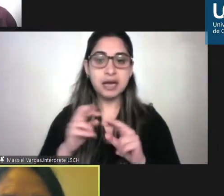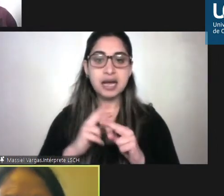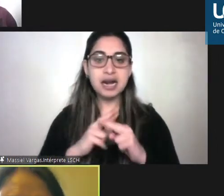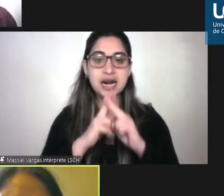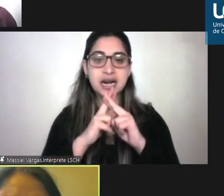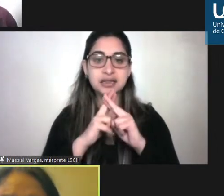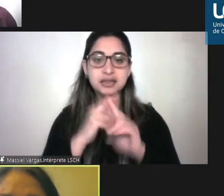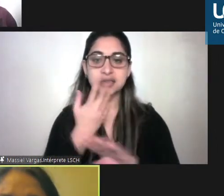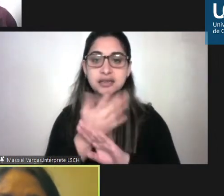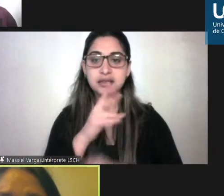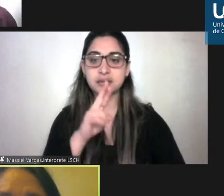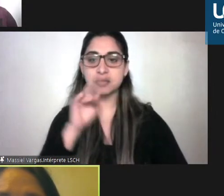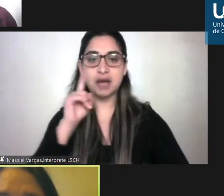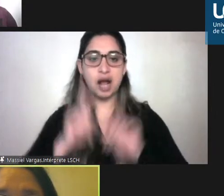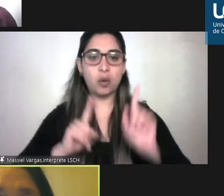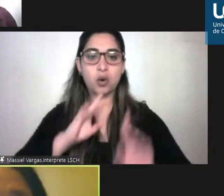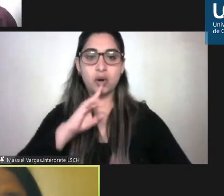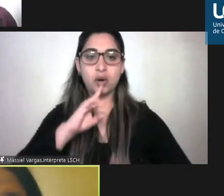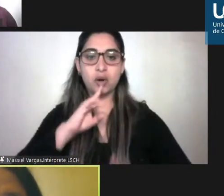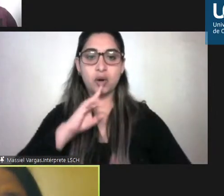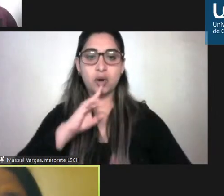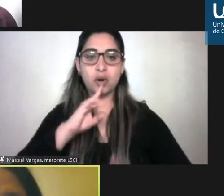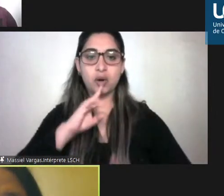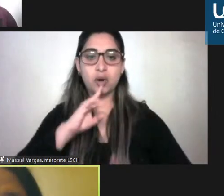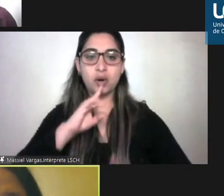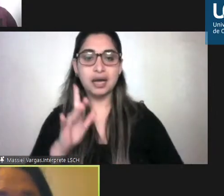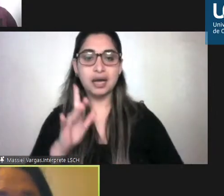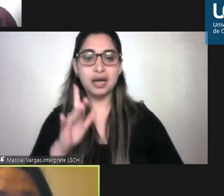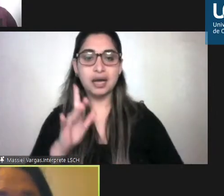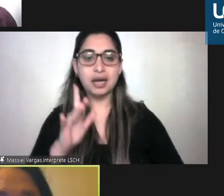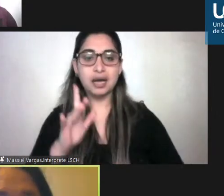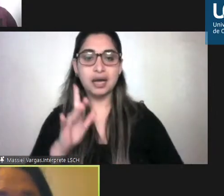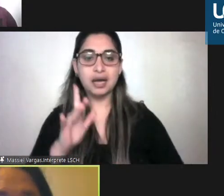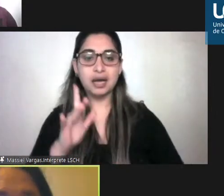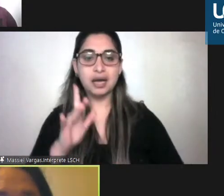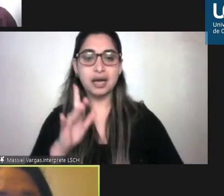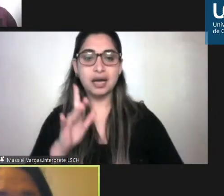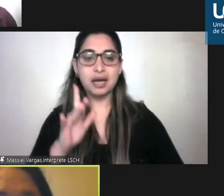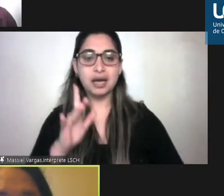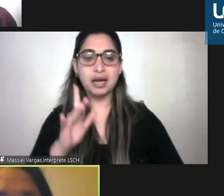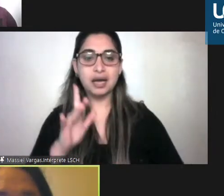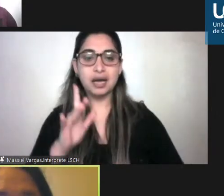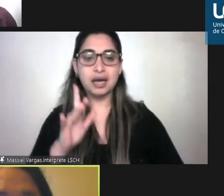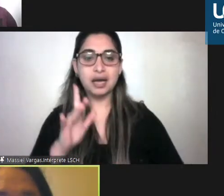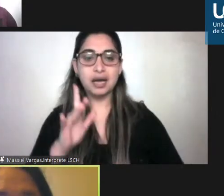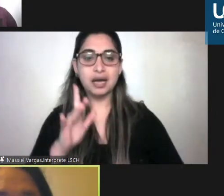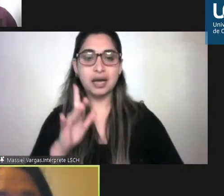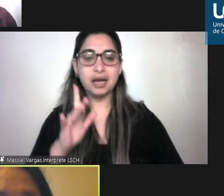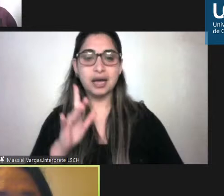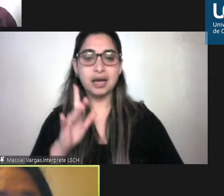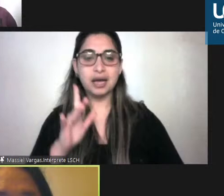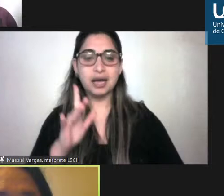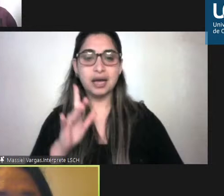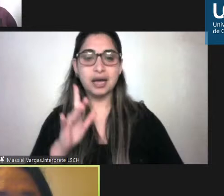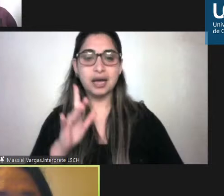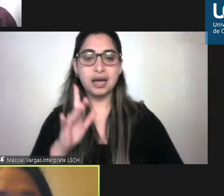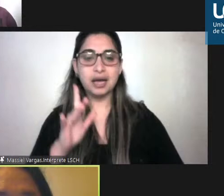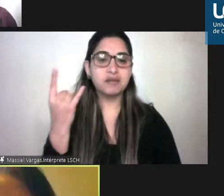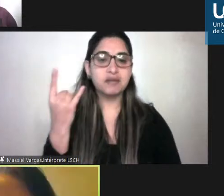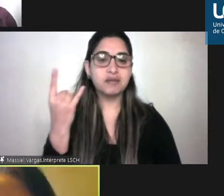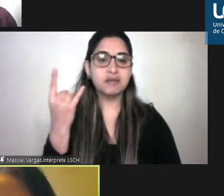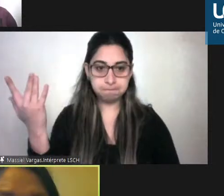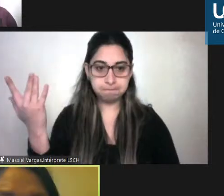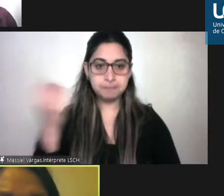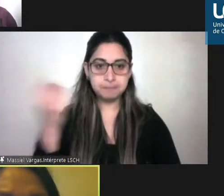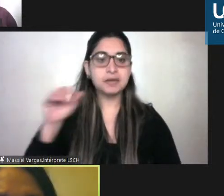quiere consultar para invitarlos también para este viernes en la universidad de los